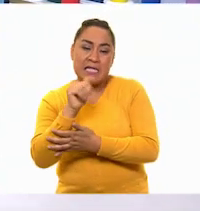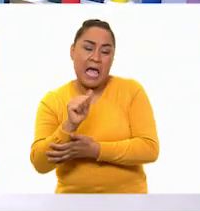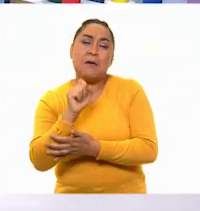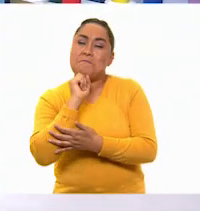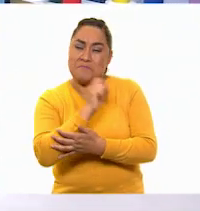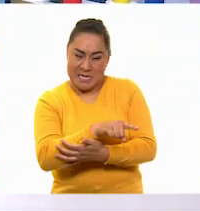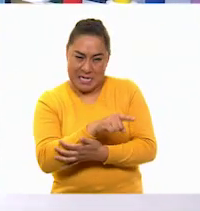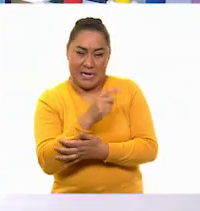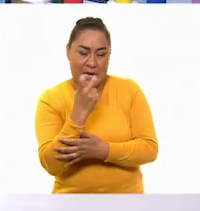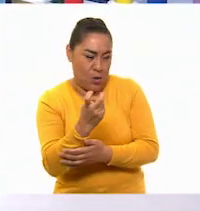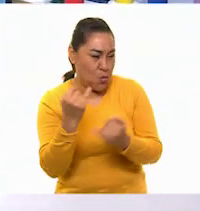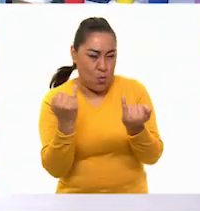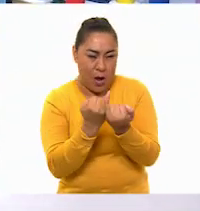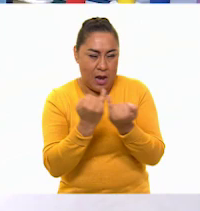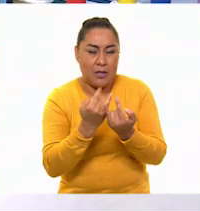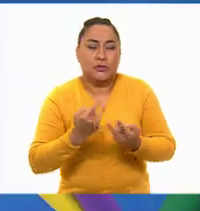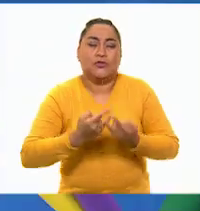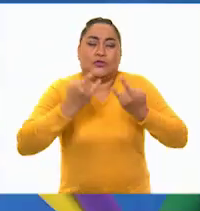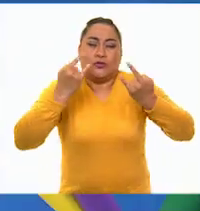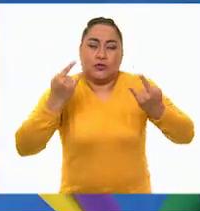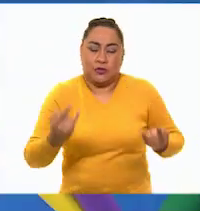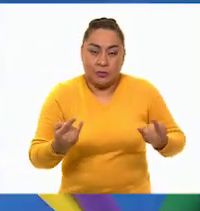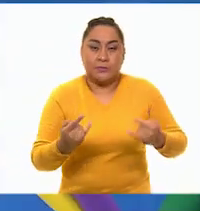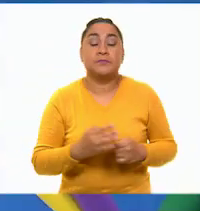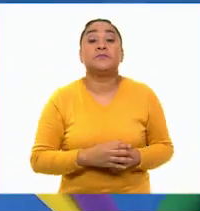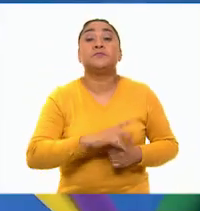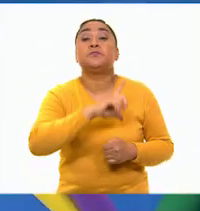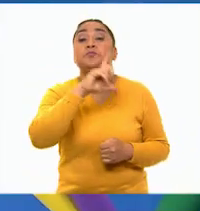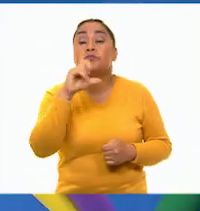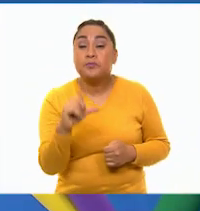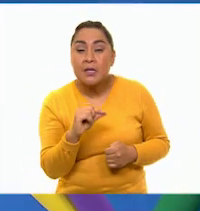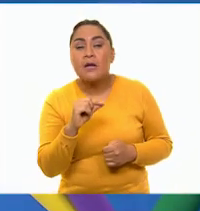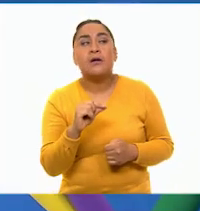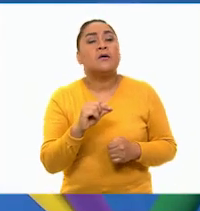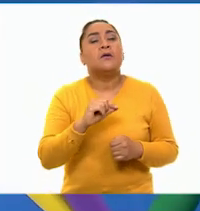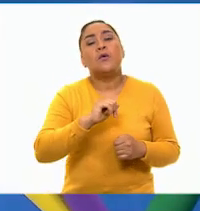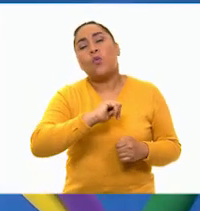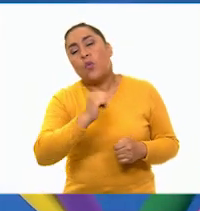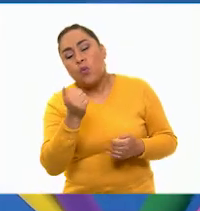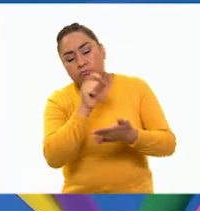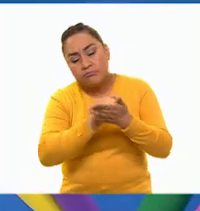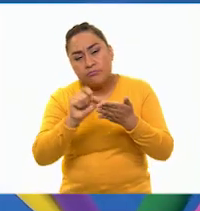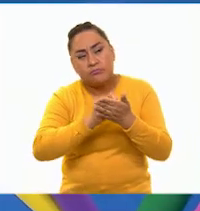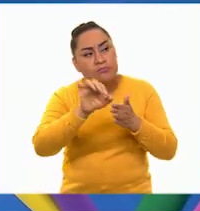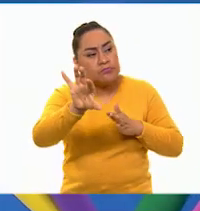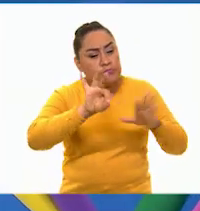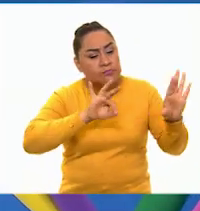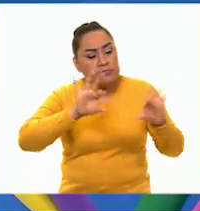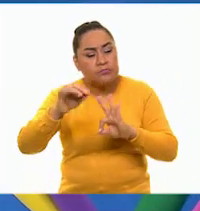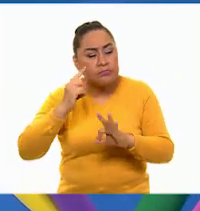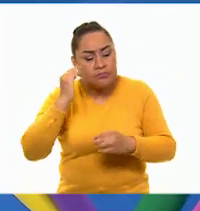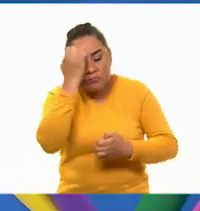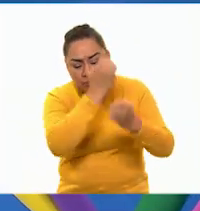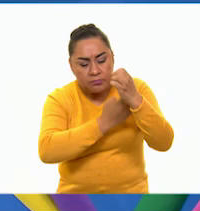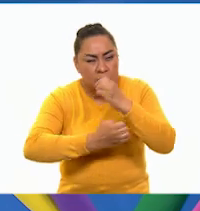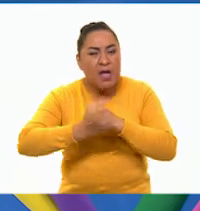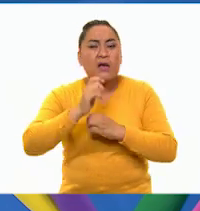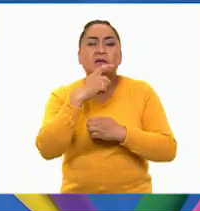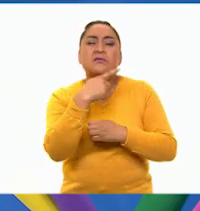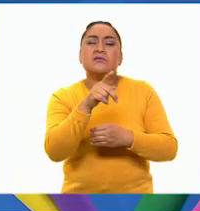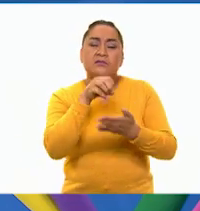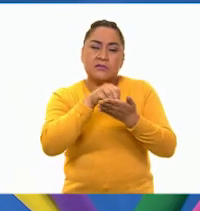mismo propósito. Con la consulta de distintas fuentes, identificamos las principales características